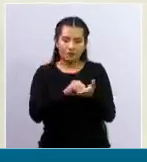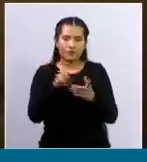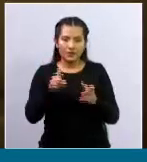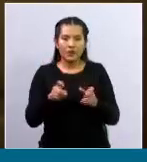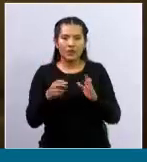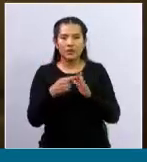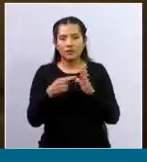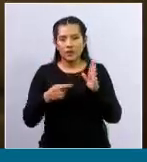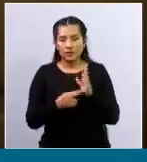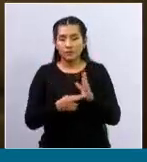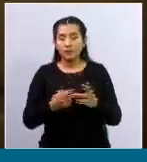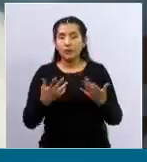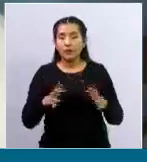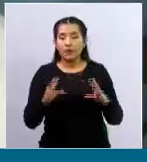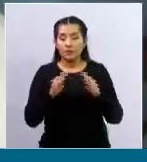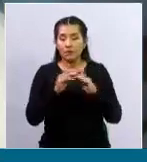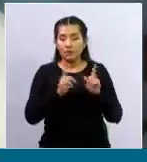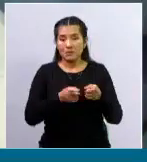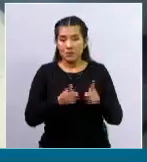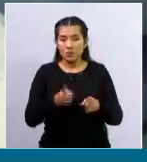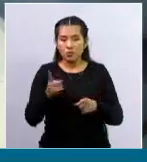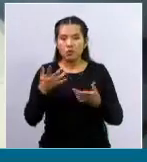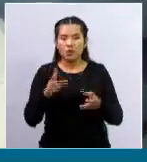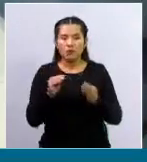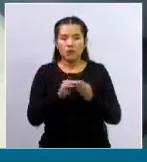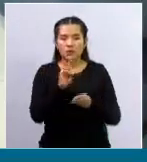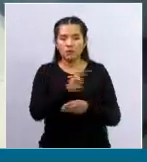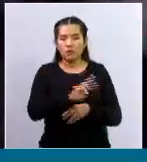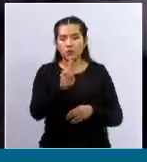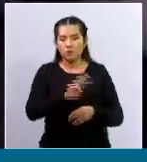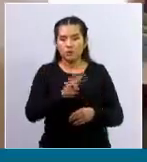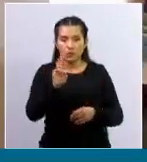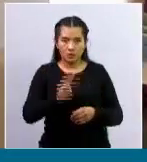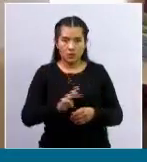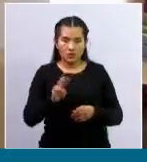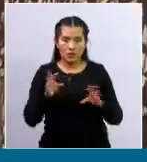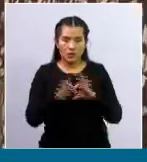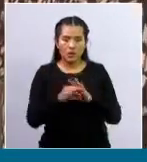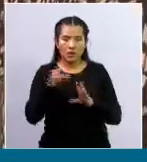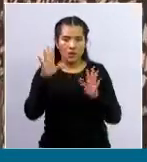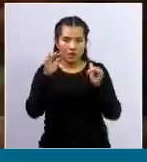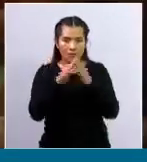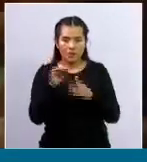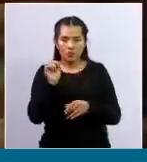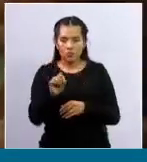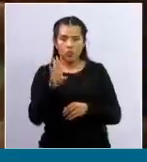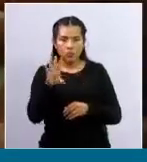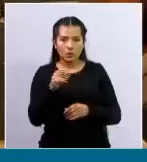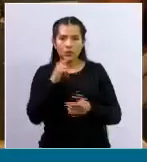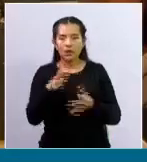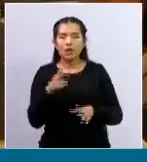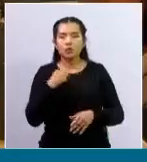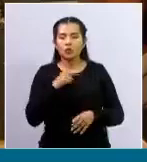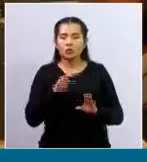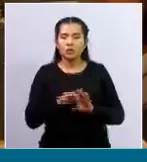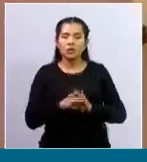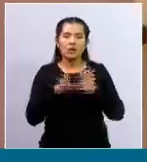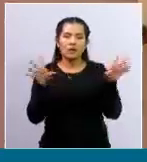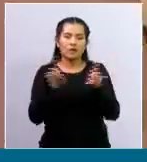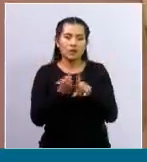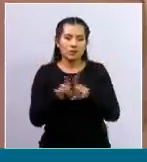A raíz de eso, en nuestra página web www.delapaz.bo, hemos habilitado una opción